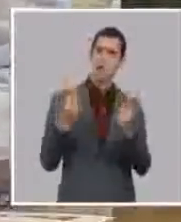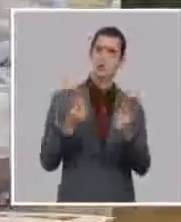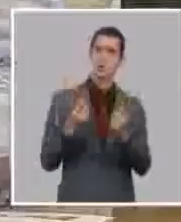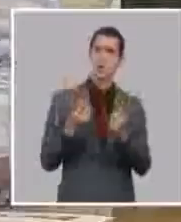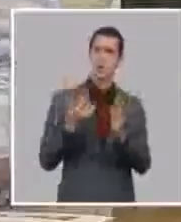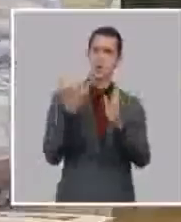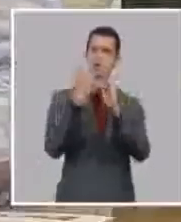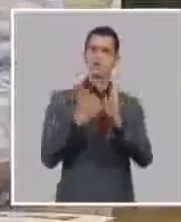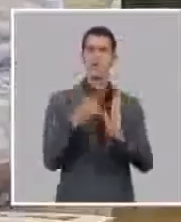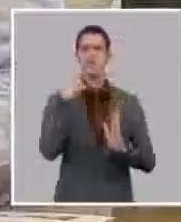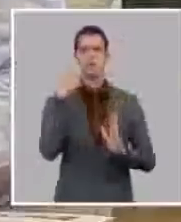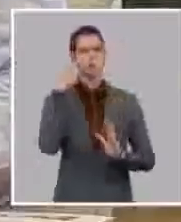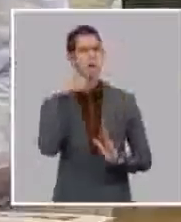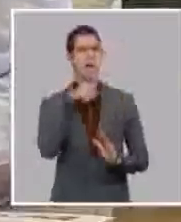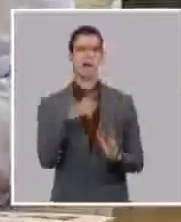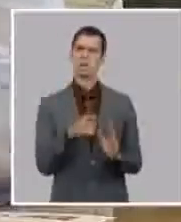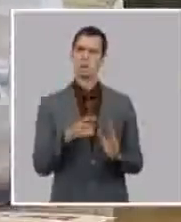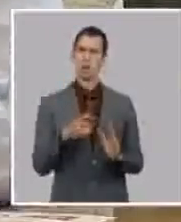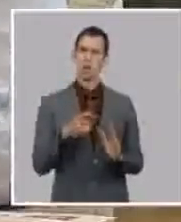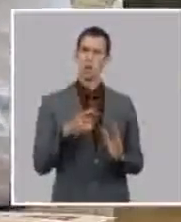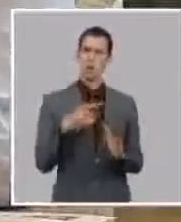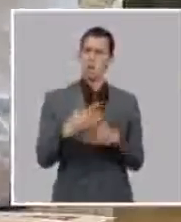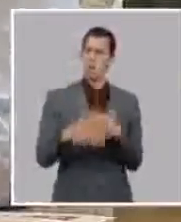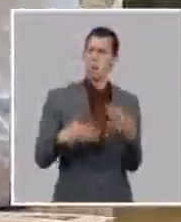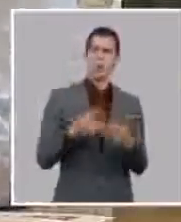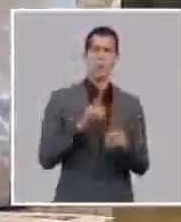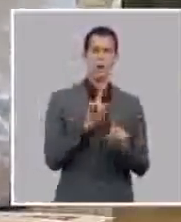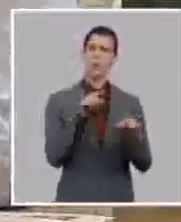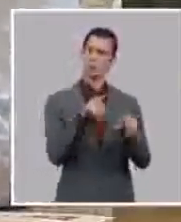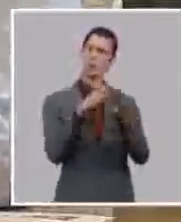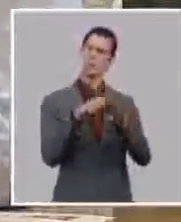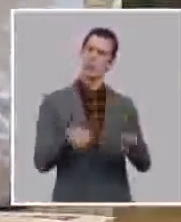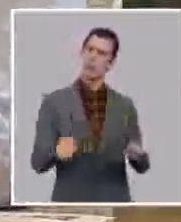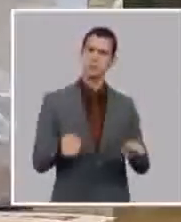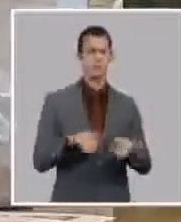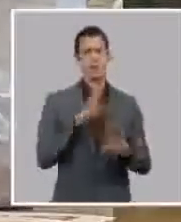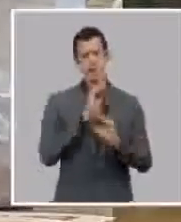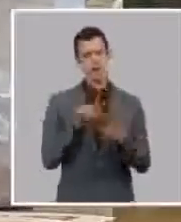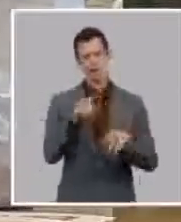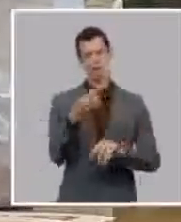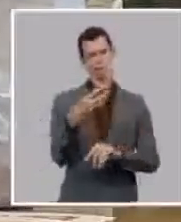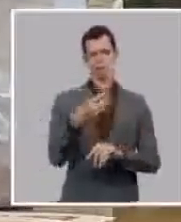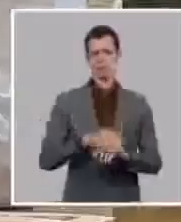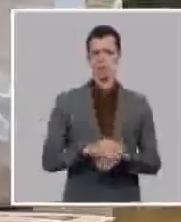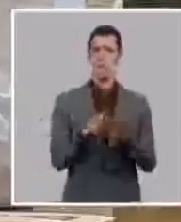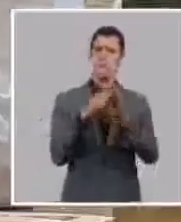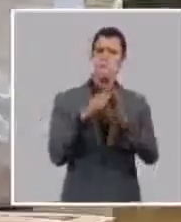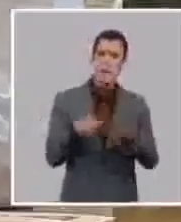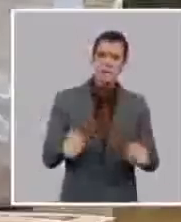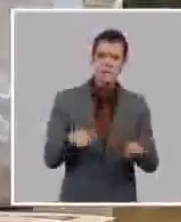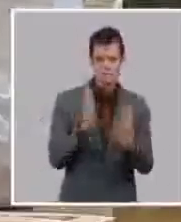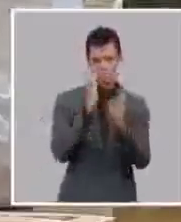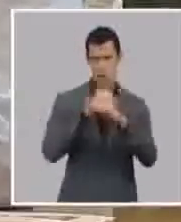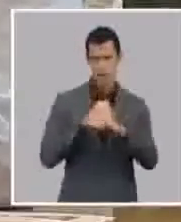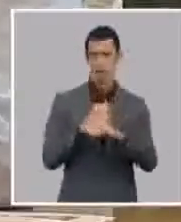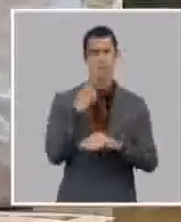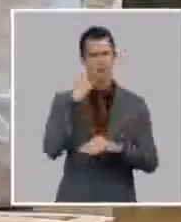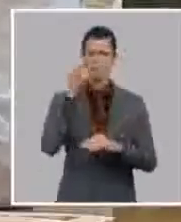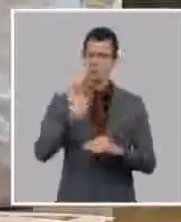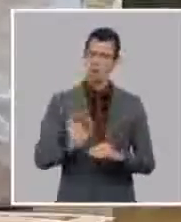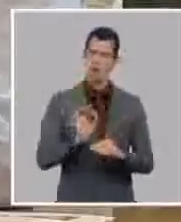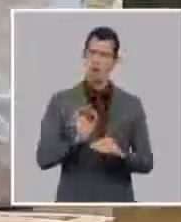no agresivas sino pacíficas lo cual es una mentira pero bueno un grupo de jóvenes que nos contrasta su actitud